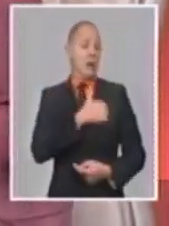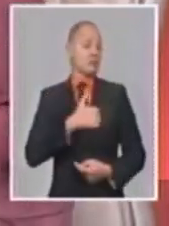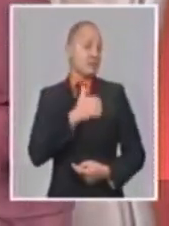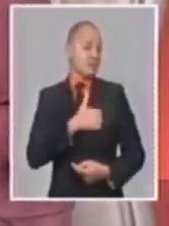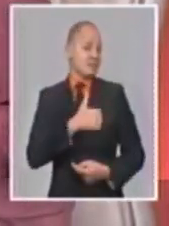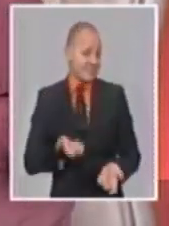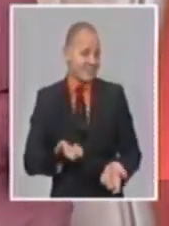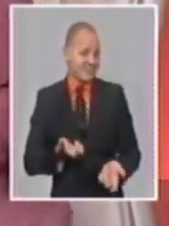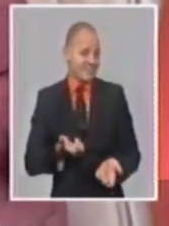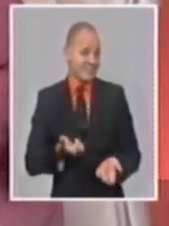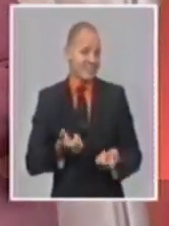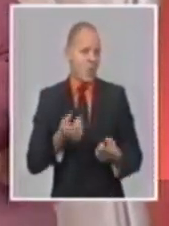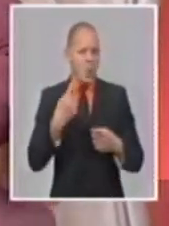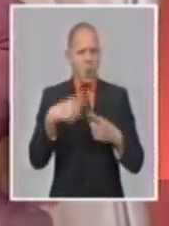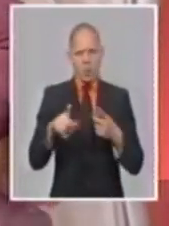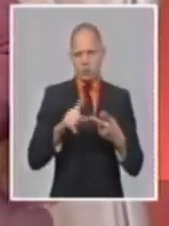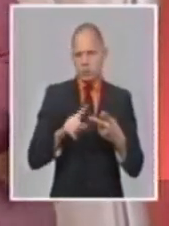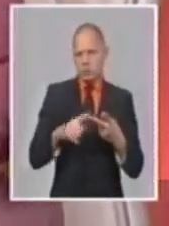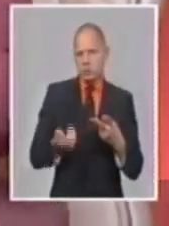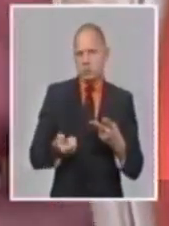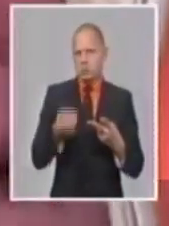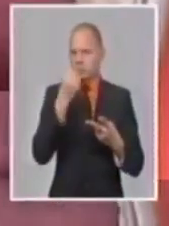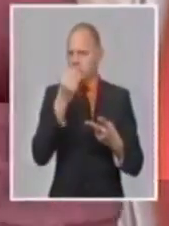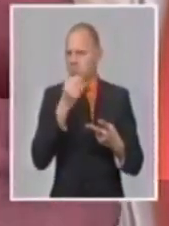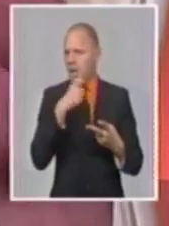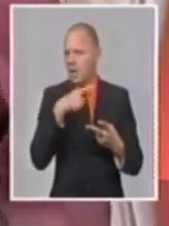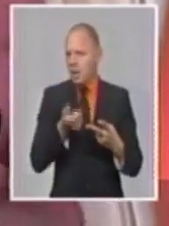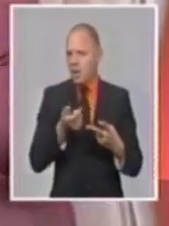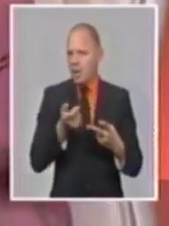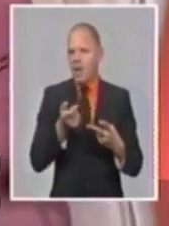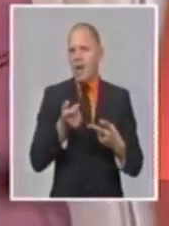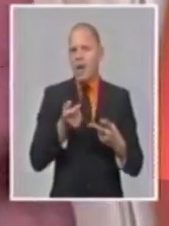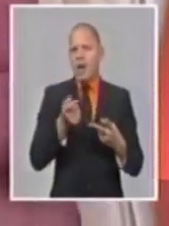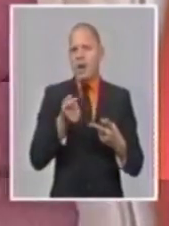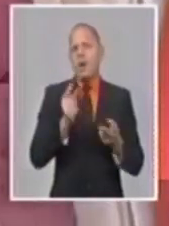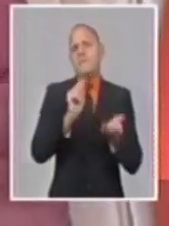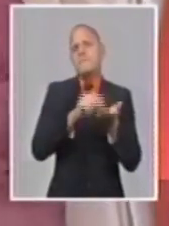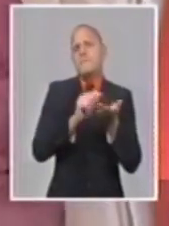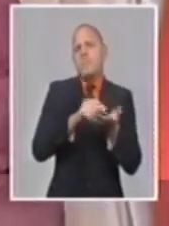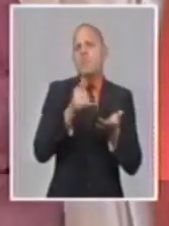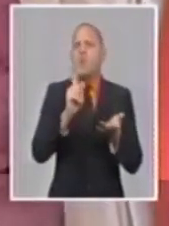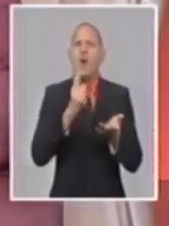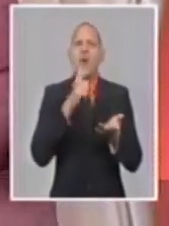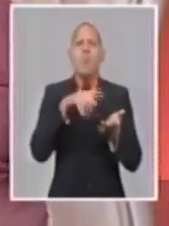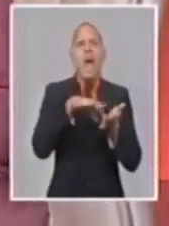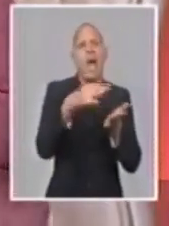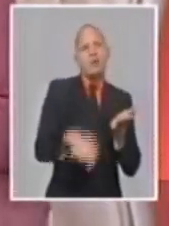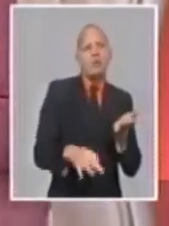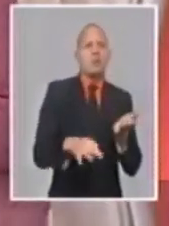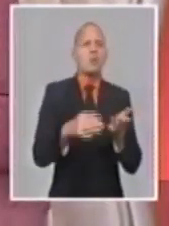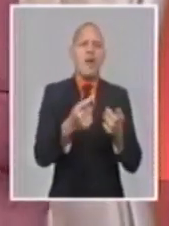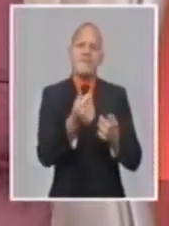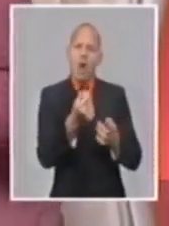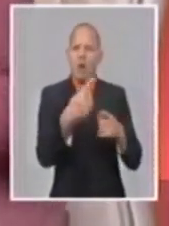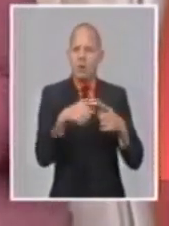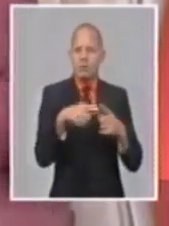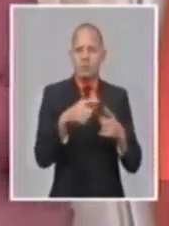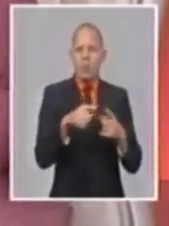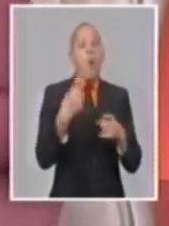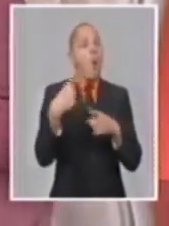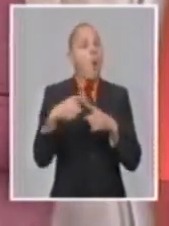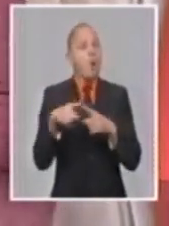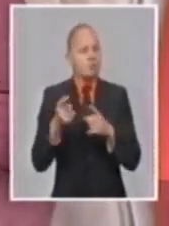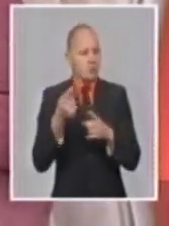aseo, a todos nos es necesario otros productos alimenticios adicionales a los que nos dan en la canasta familiar